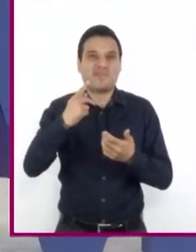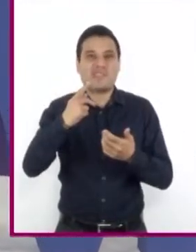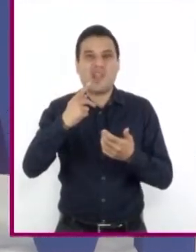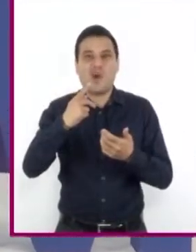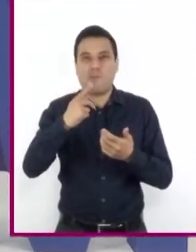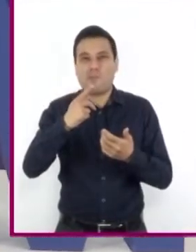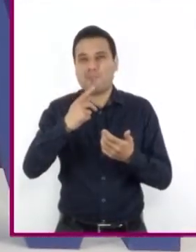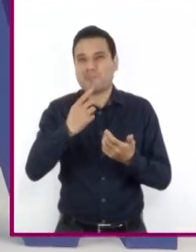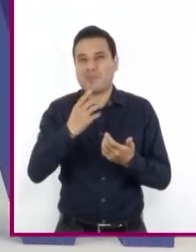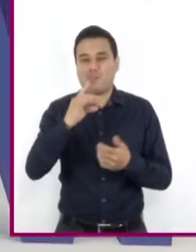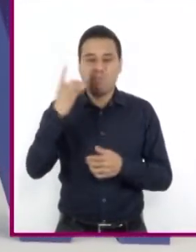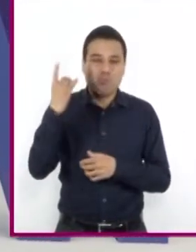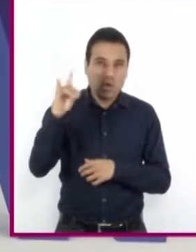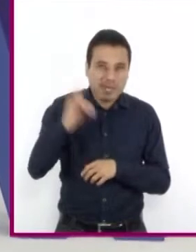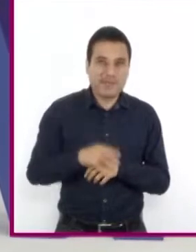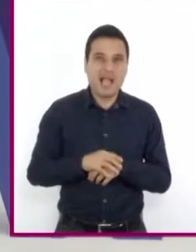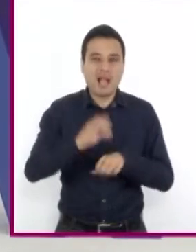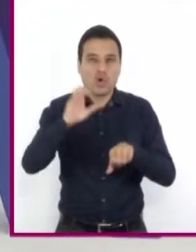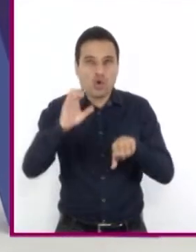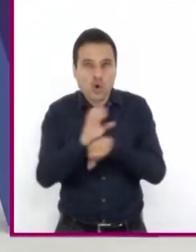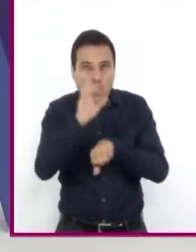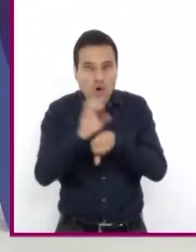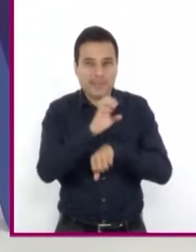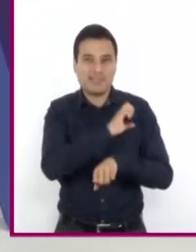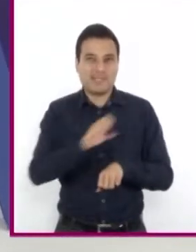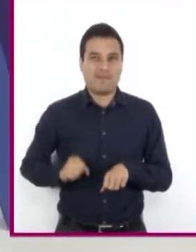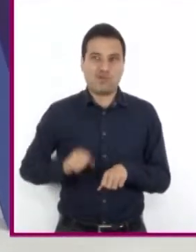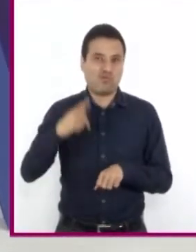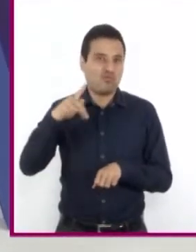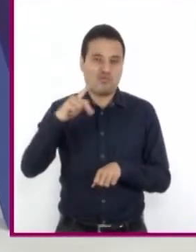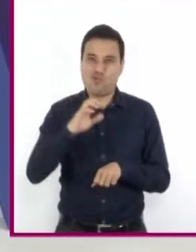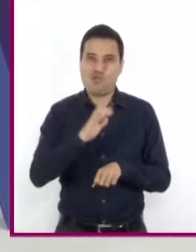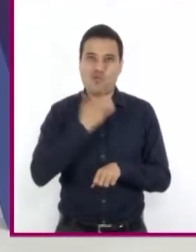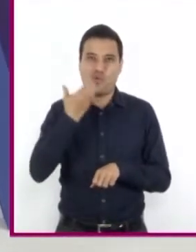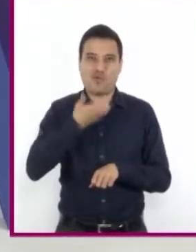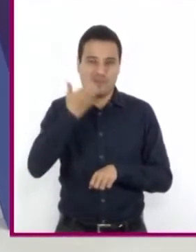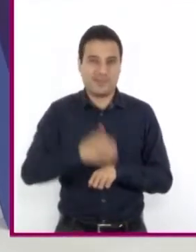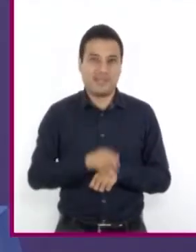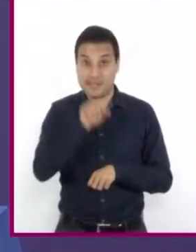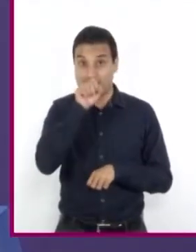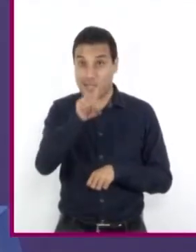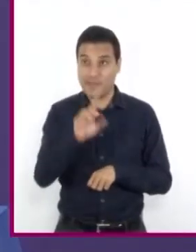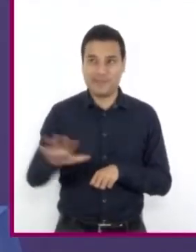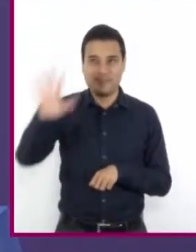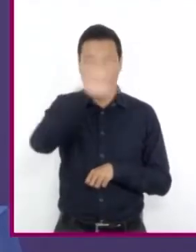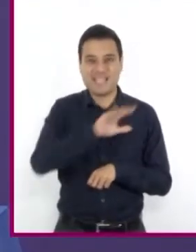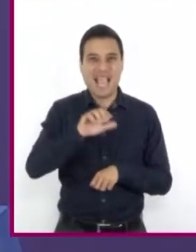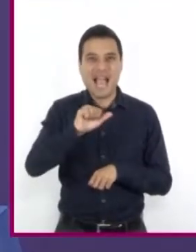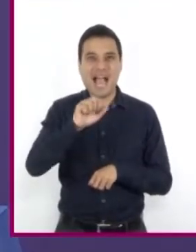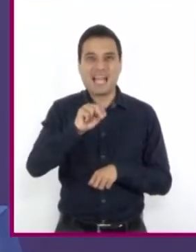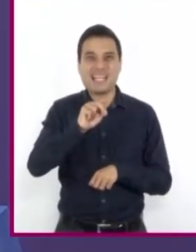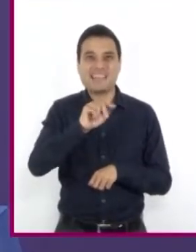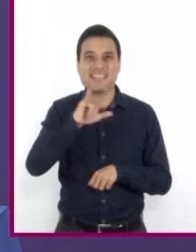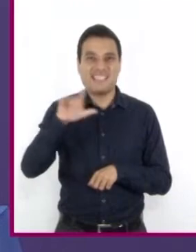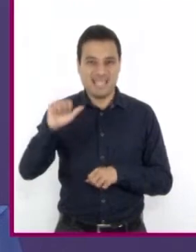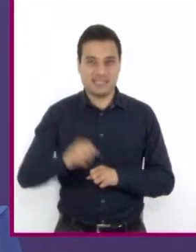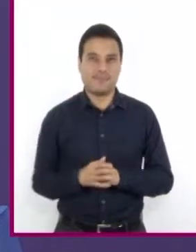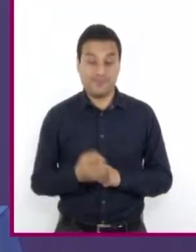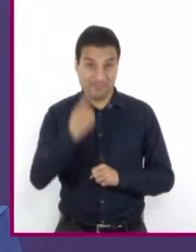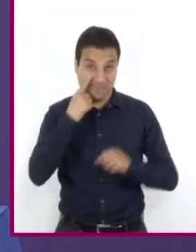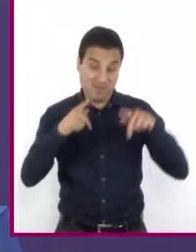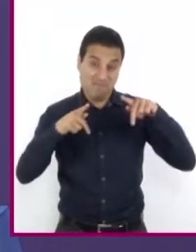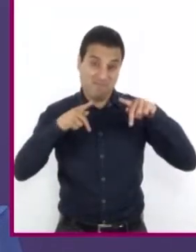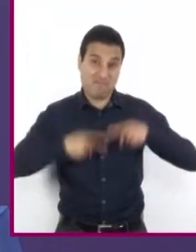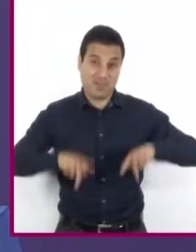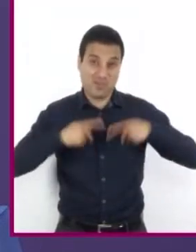Colombia, El Salvador, entre otros, así como en las Antillas. Inclusive hay gente que cuando pacta